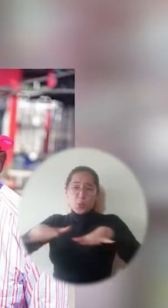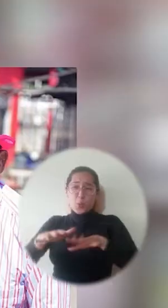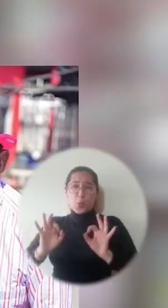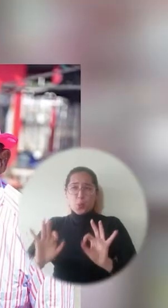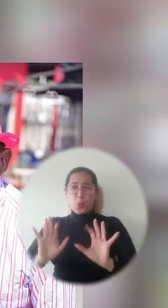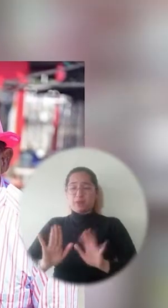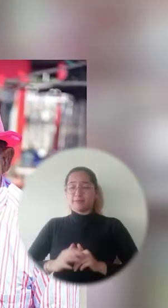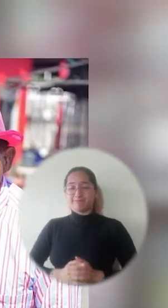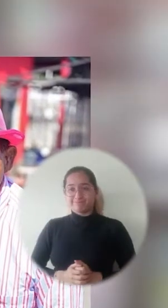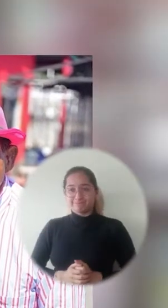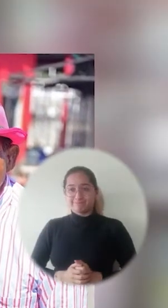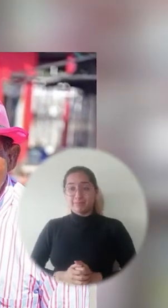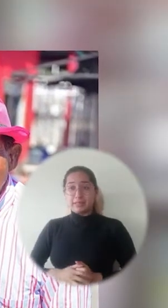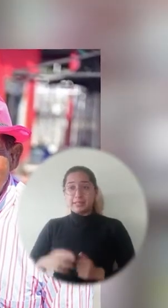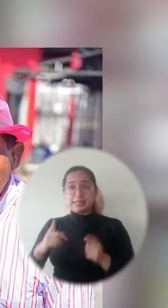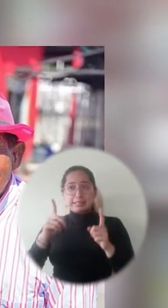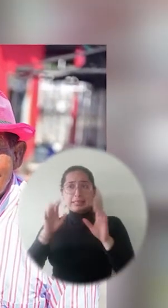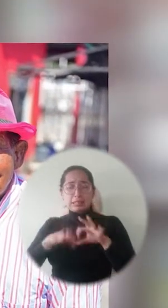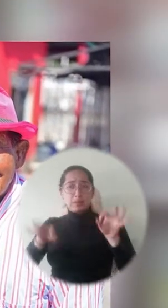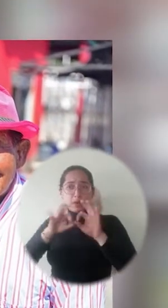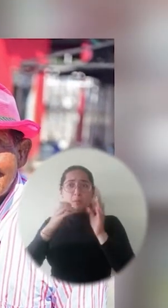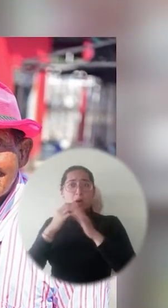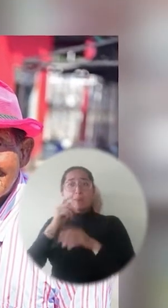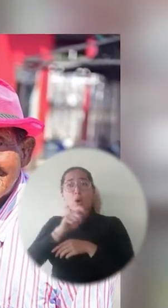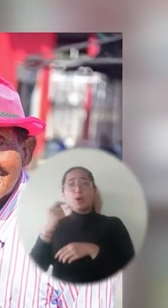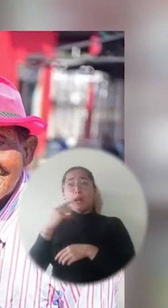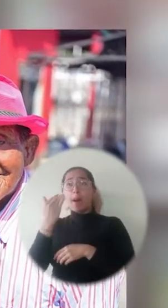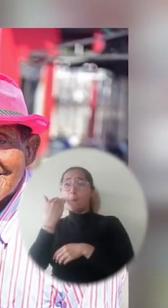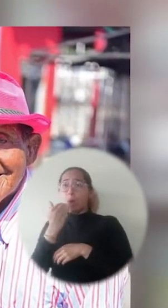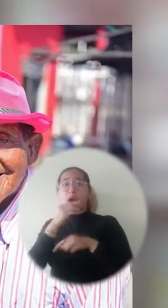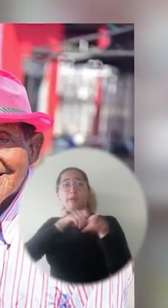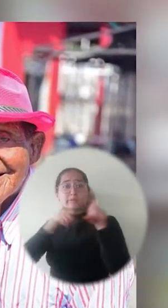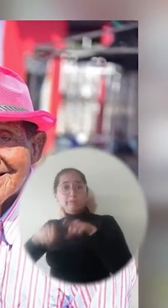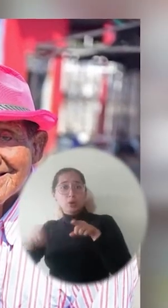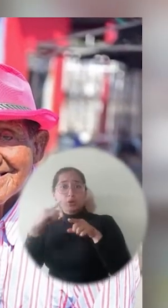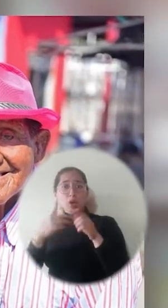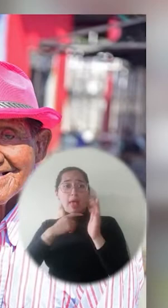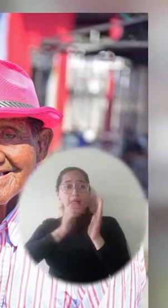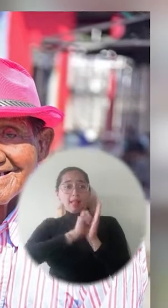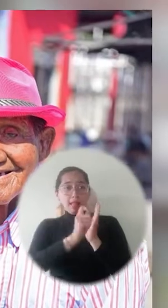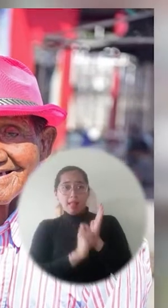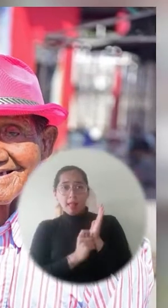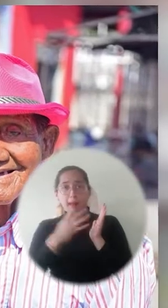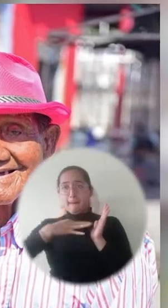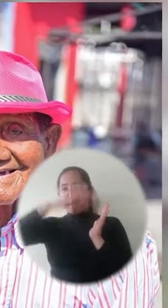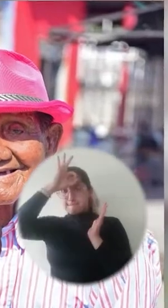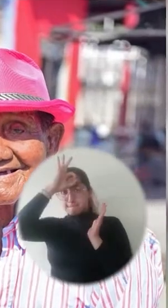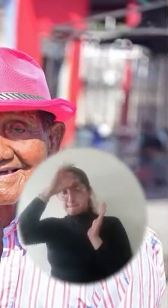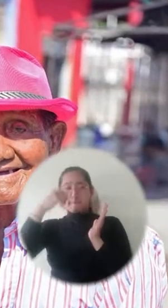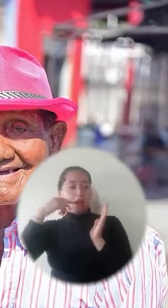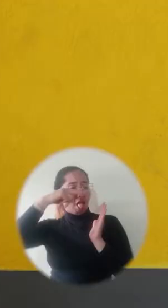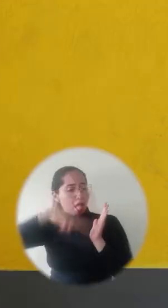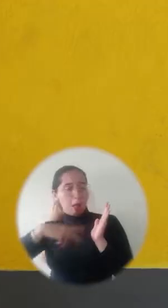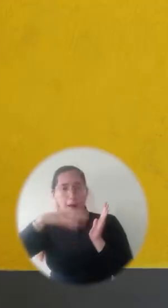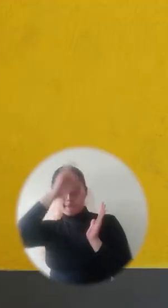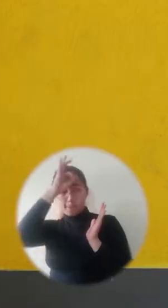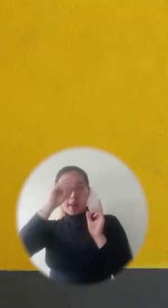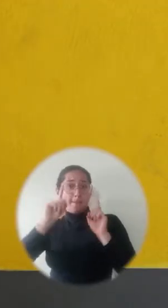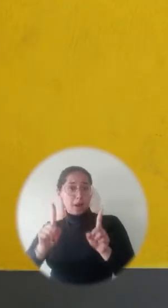Por ejemplo, el señor Gabriel no sabe escribir, pero compone décimas, compone canciones, compone poesías.